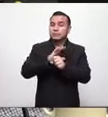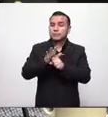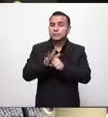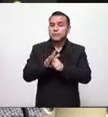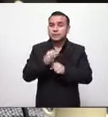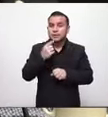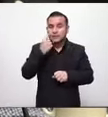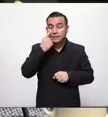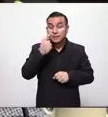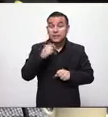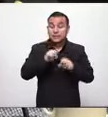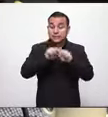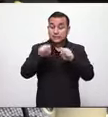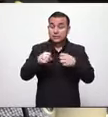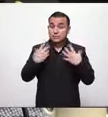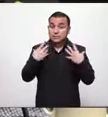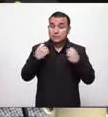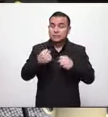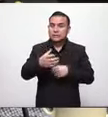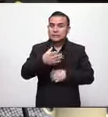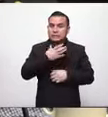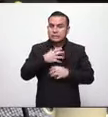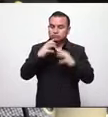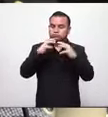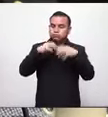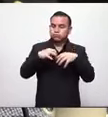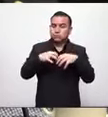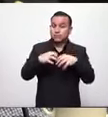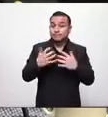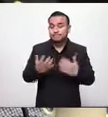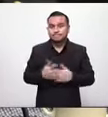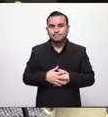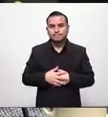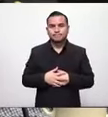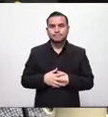en el sistema de salud con los